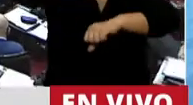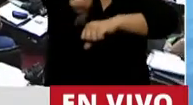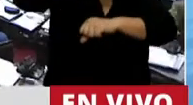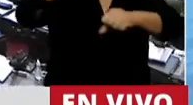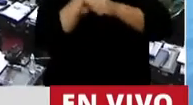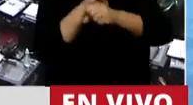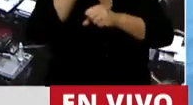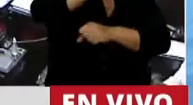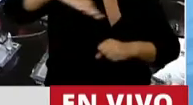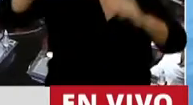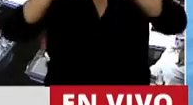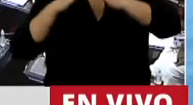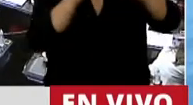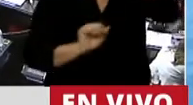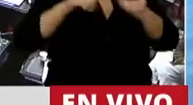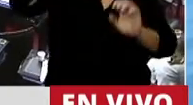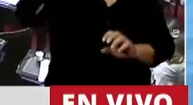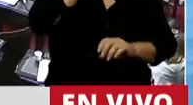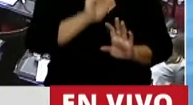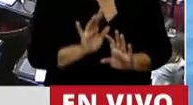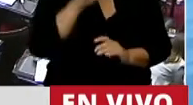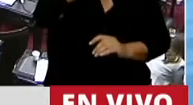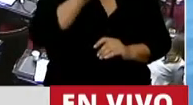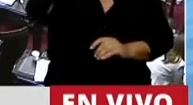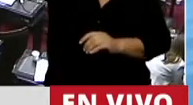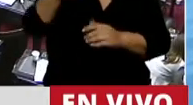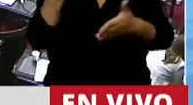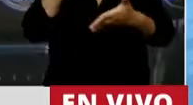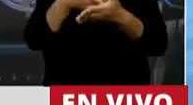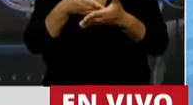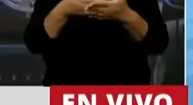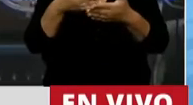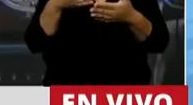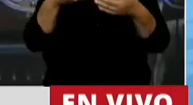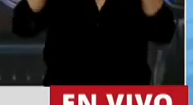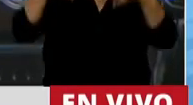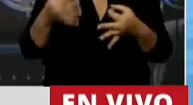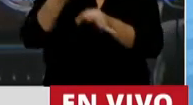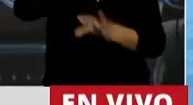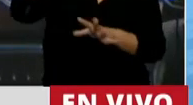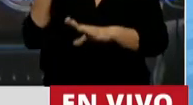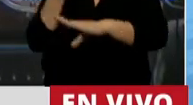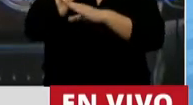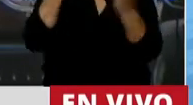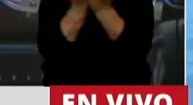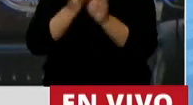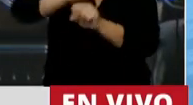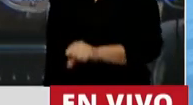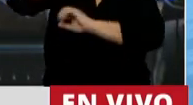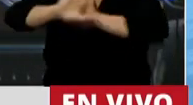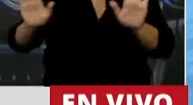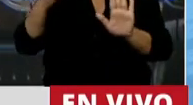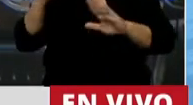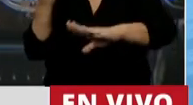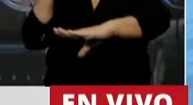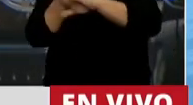tareas de cuidado. Eso, por supuesto, que influye muchísimo en nuestra posibilidad de ejercer nuestra profesión si pudimos estudiar, y por supuesto,